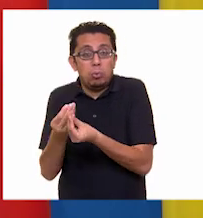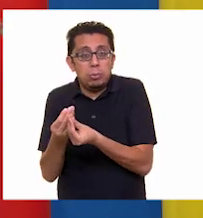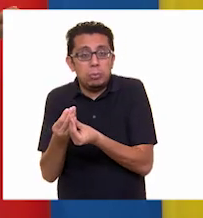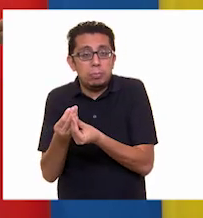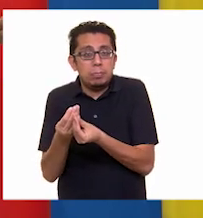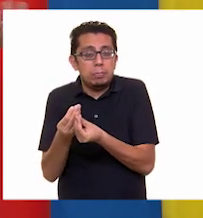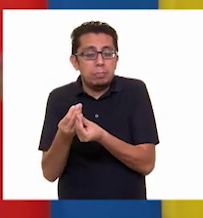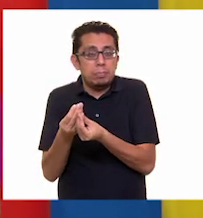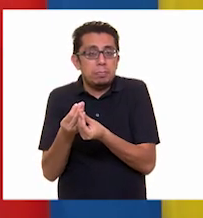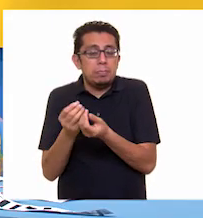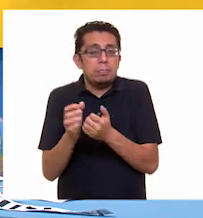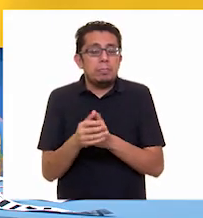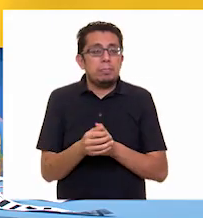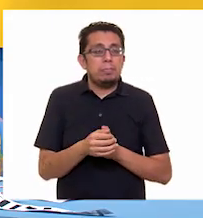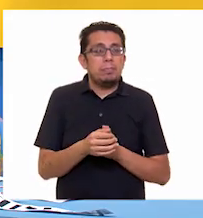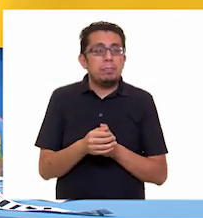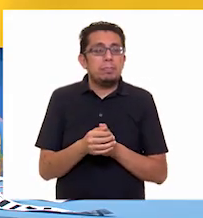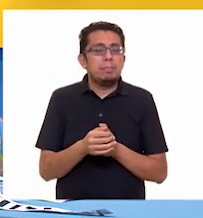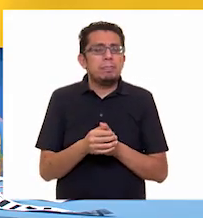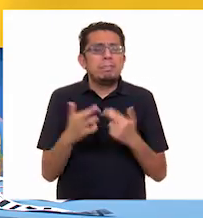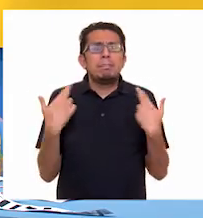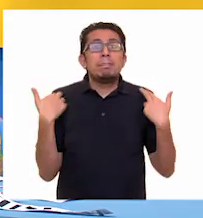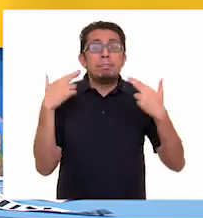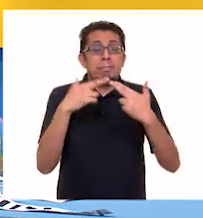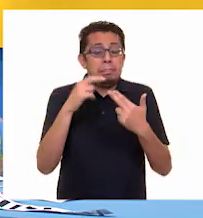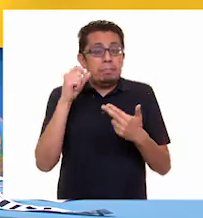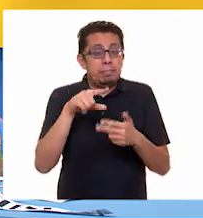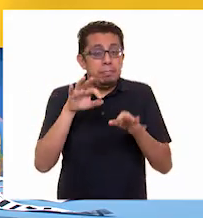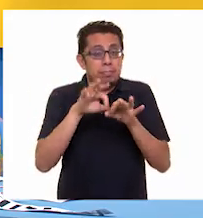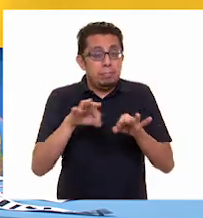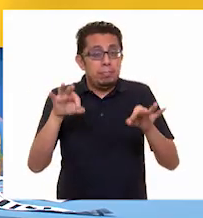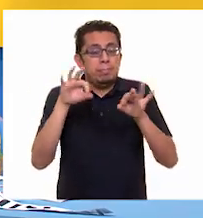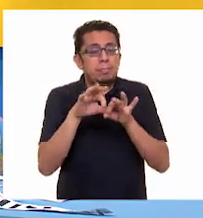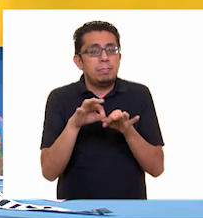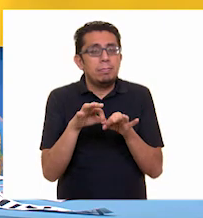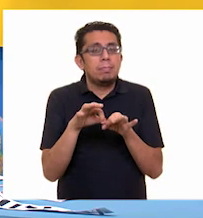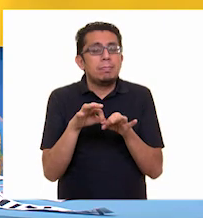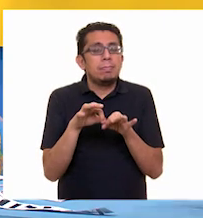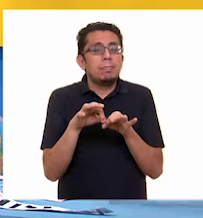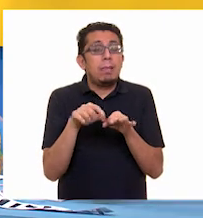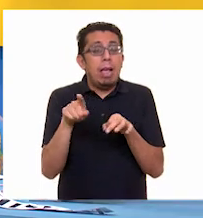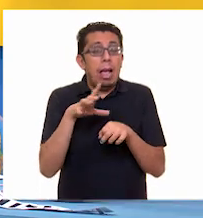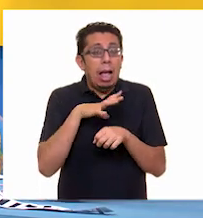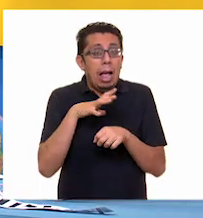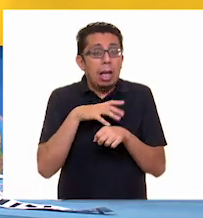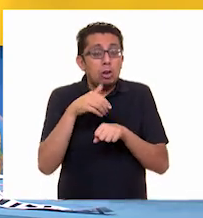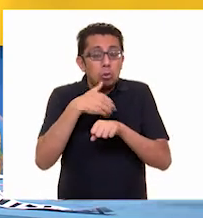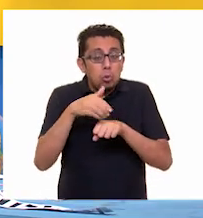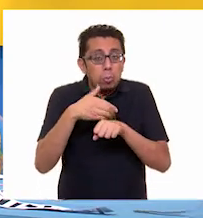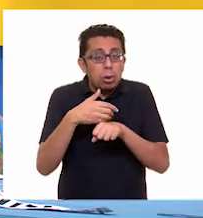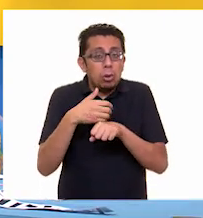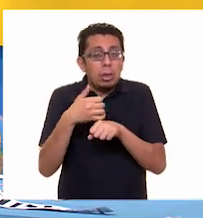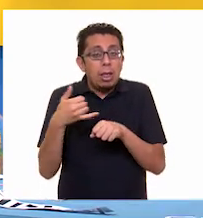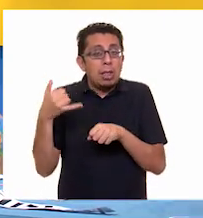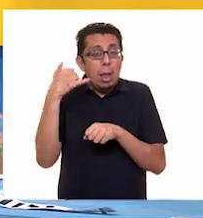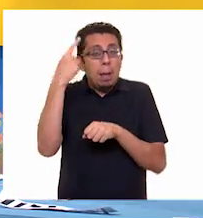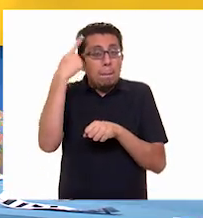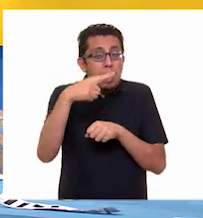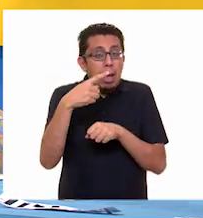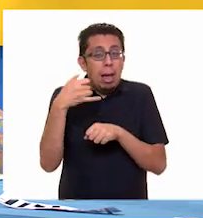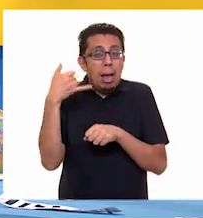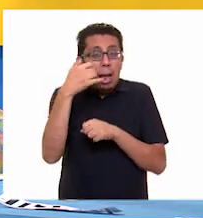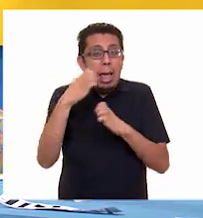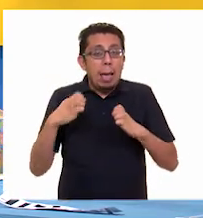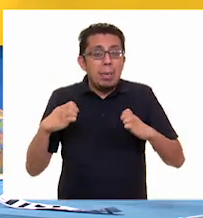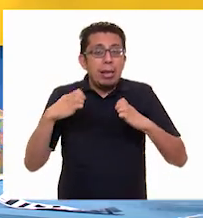encuentren en otro lugar. Maestra, también es importante tener a la mano los números de teléfonos de emergencia que podamos necesitar como